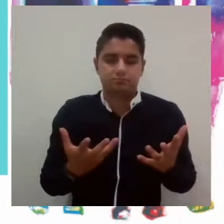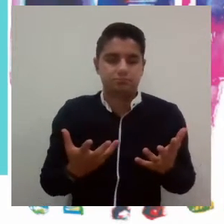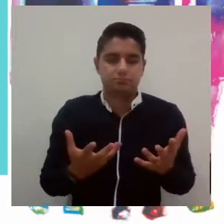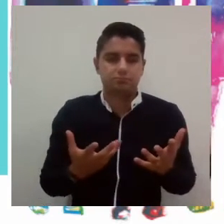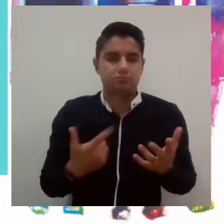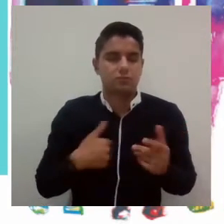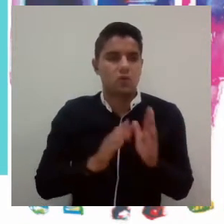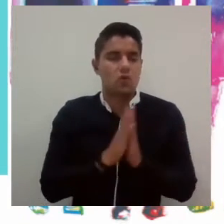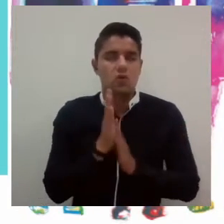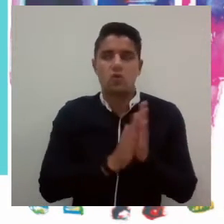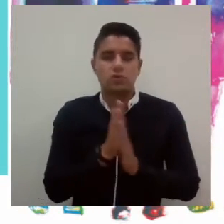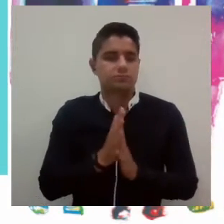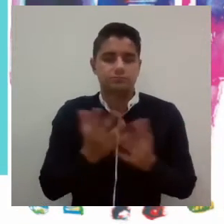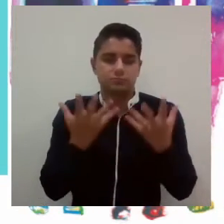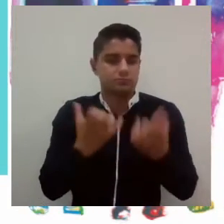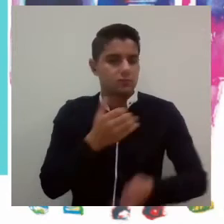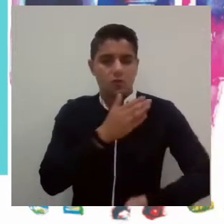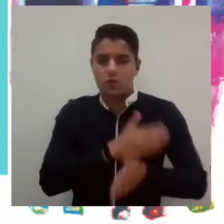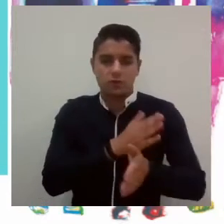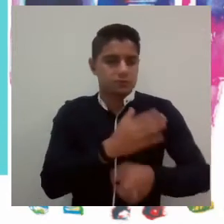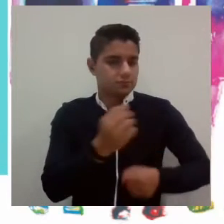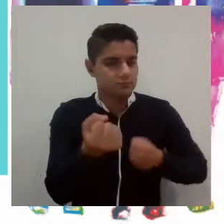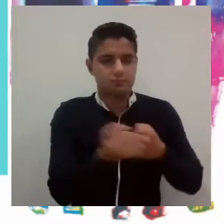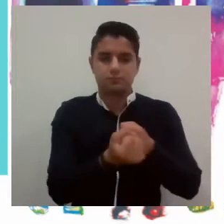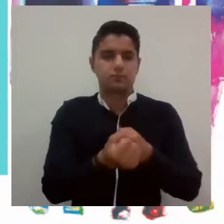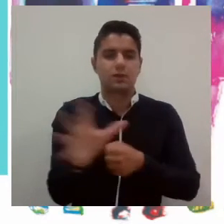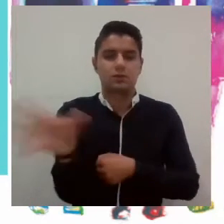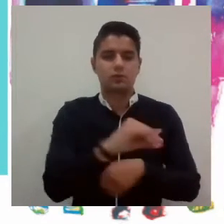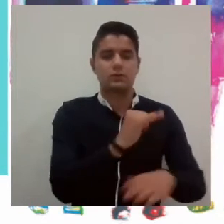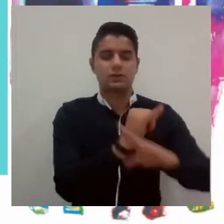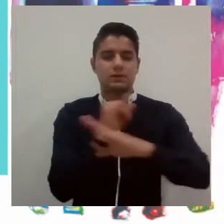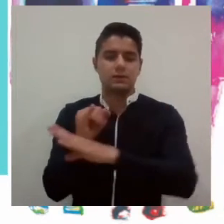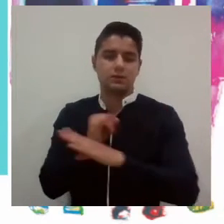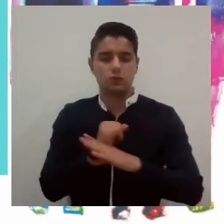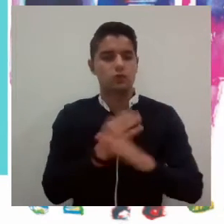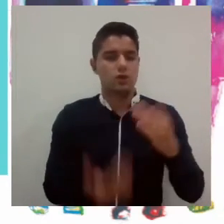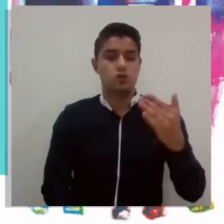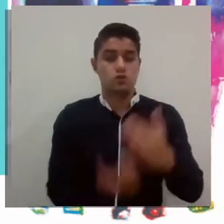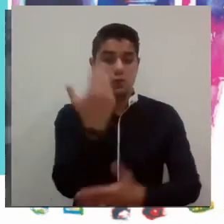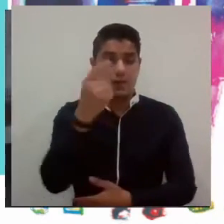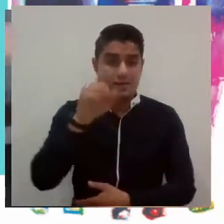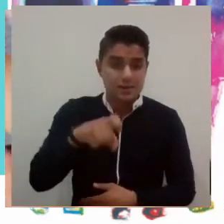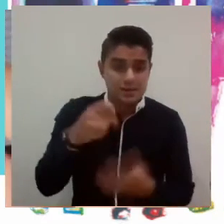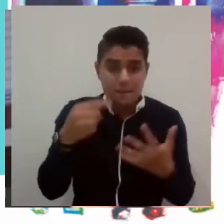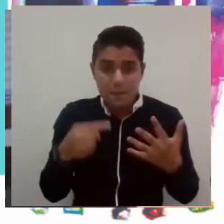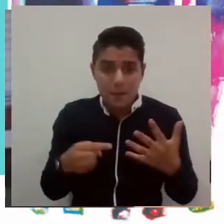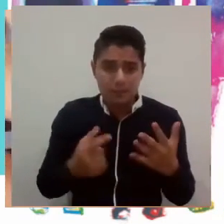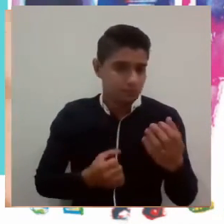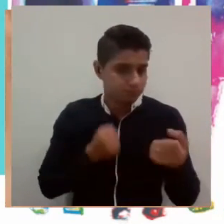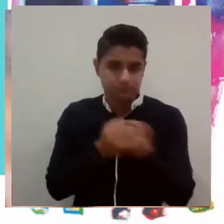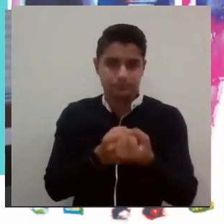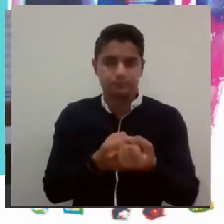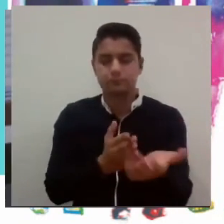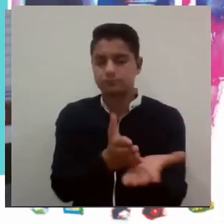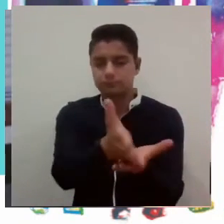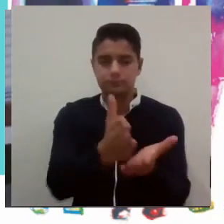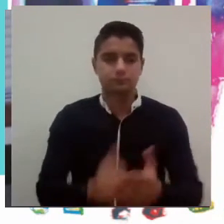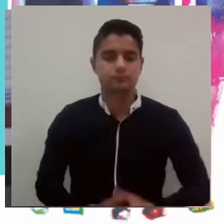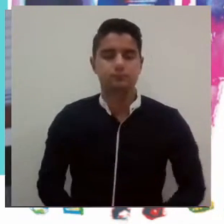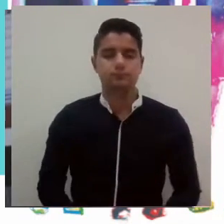del FODESEP y nuestra expectativa es seguir apoyando a las instituciones en sus nuevas necesidades.